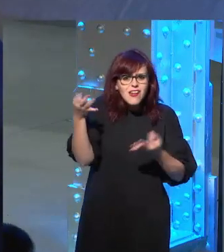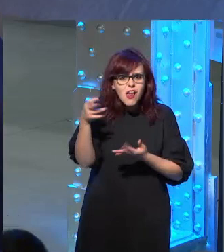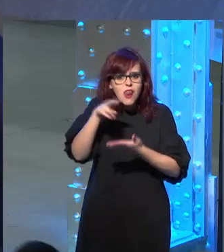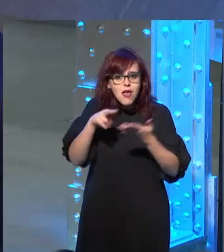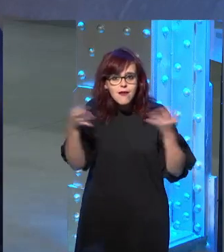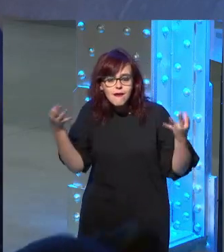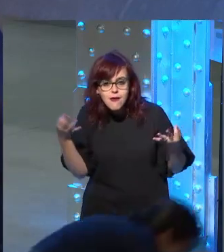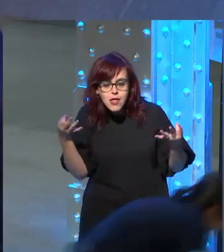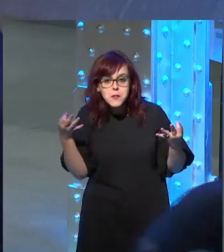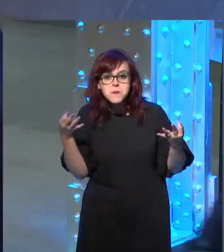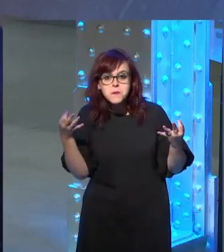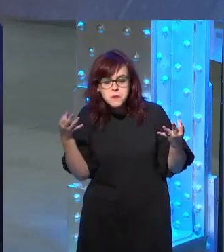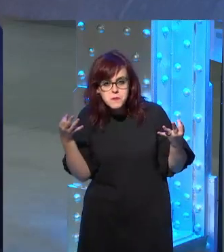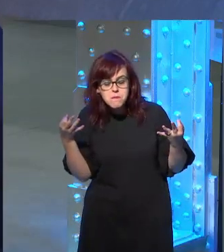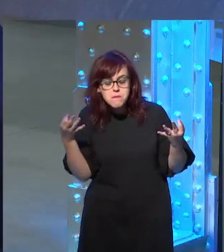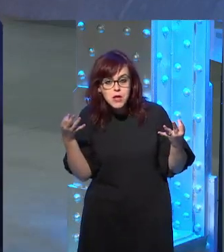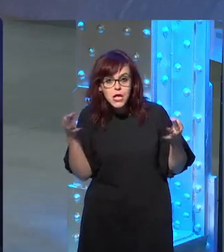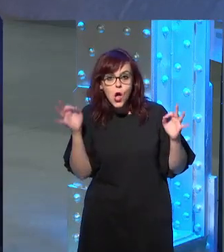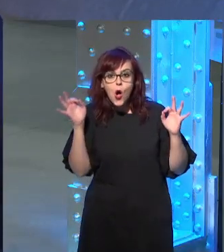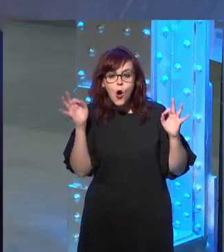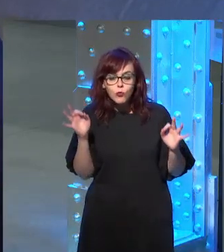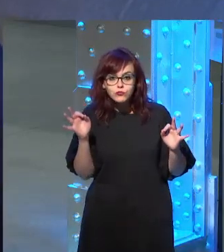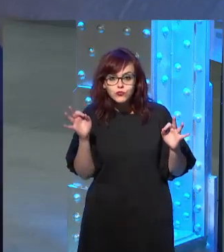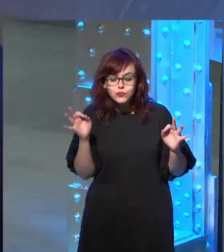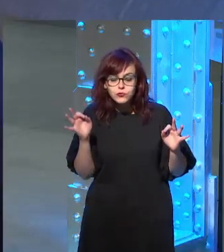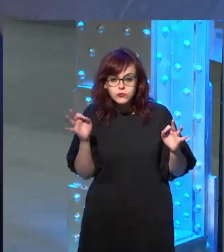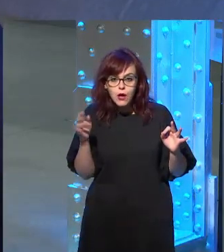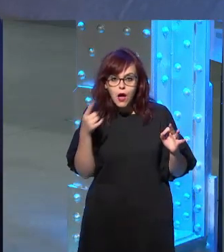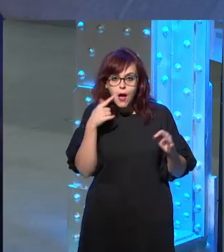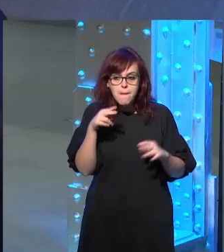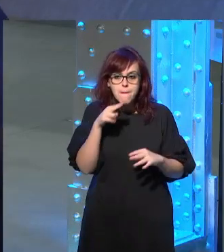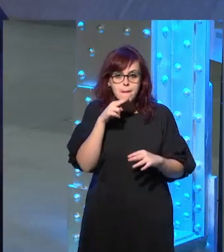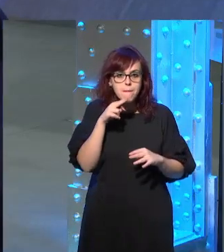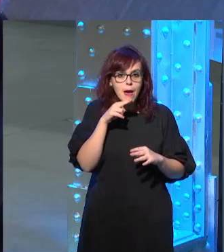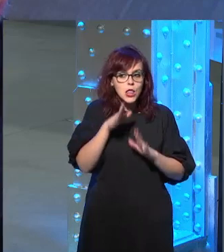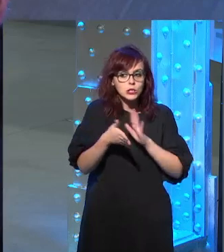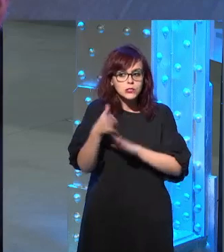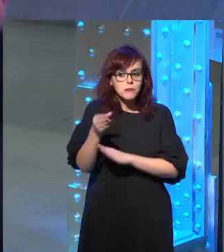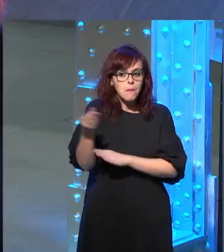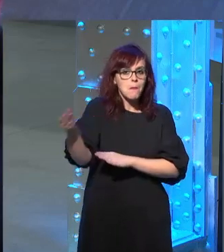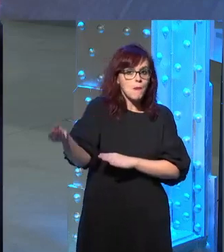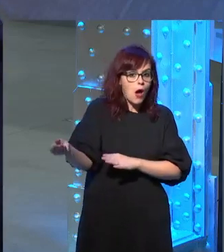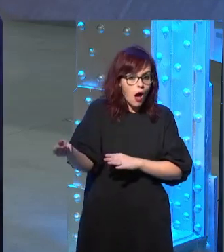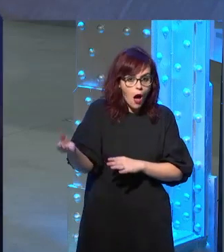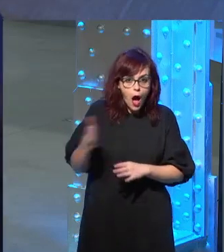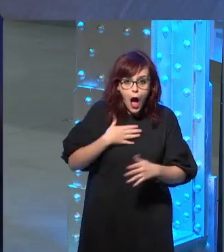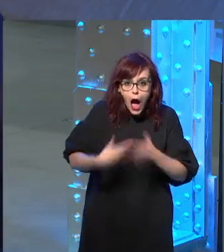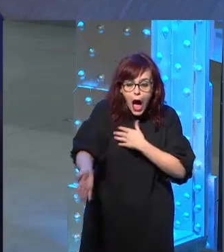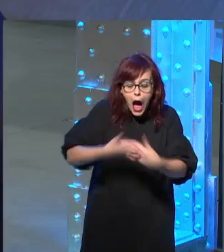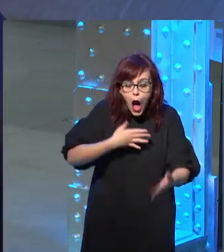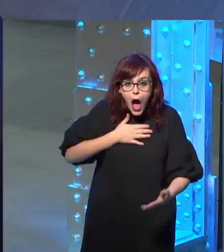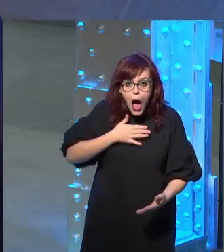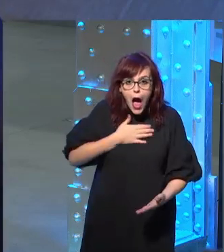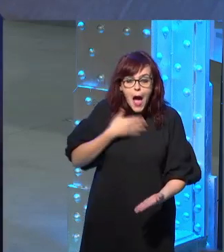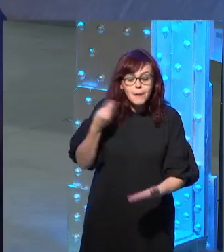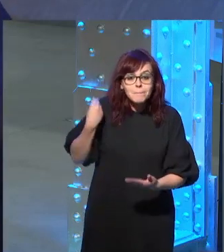lee y de pronto se paró al baño y entonces vi que dejó el libro ahí y vi que era un libro suyo que